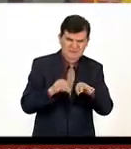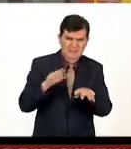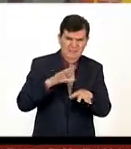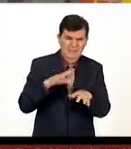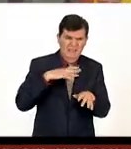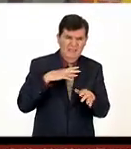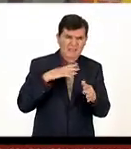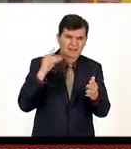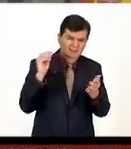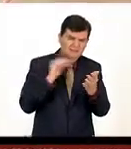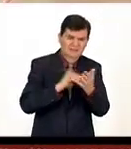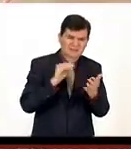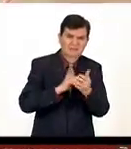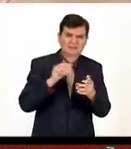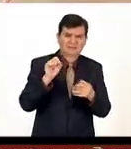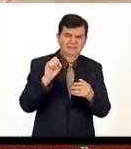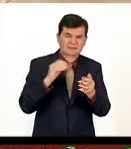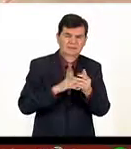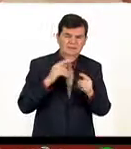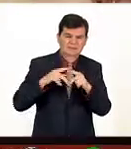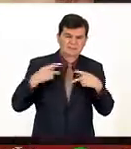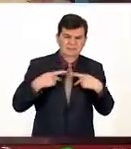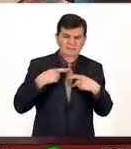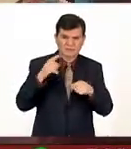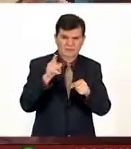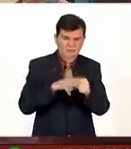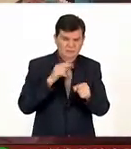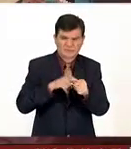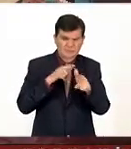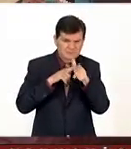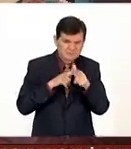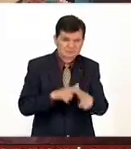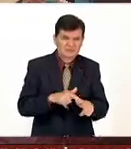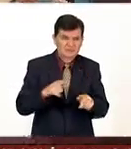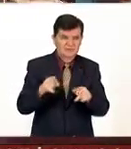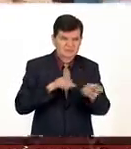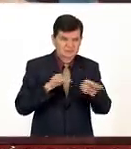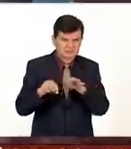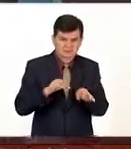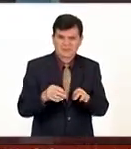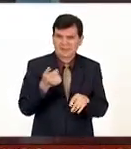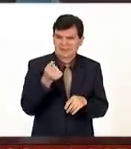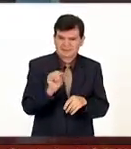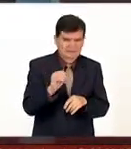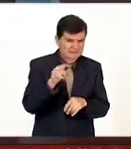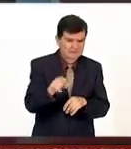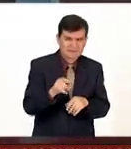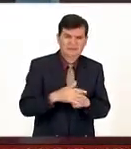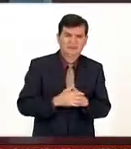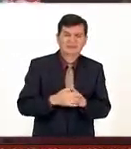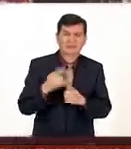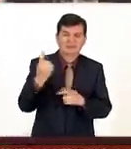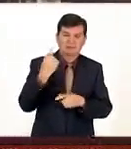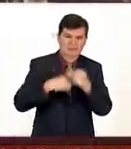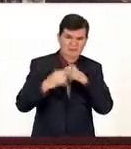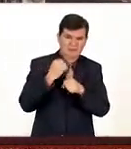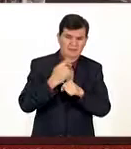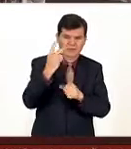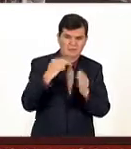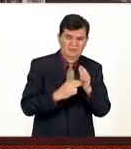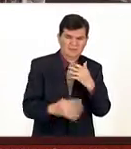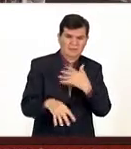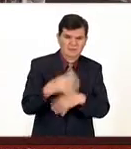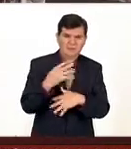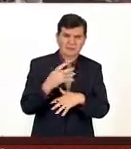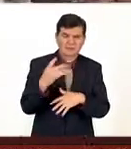60 mil científicos pesar de los colores y a pesar de cómo vemos así sigue en plena actividad en plena actividad a el año pasado en 2014